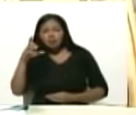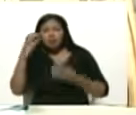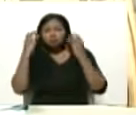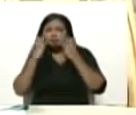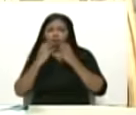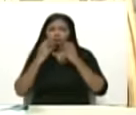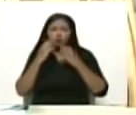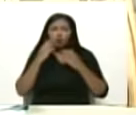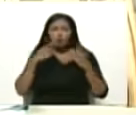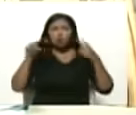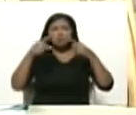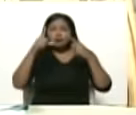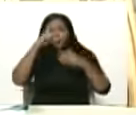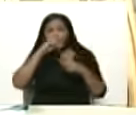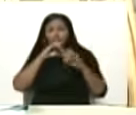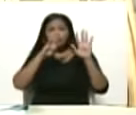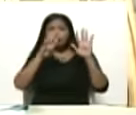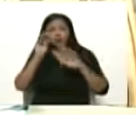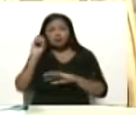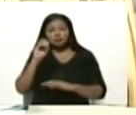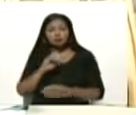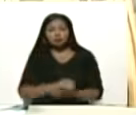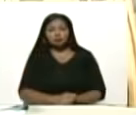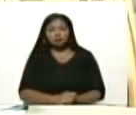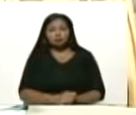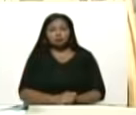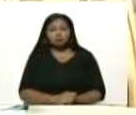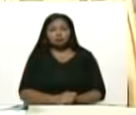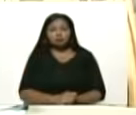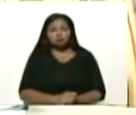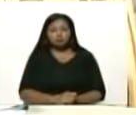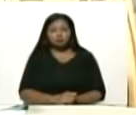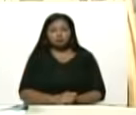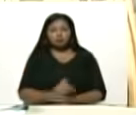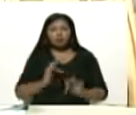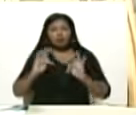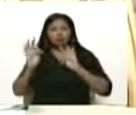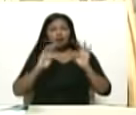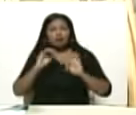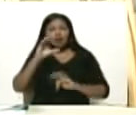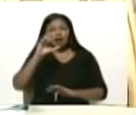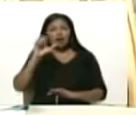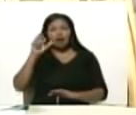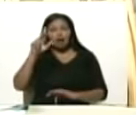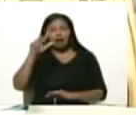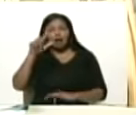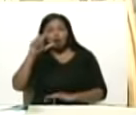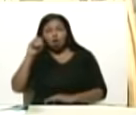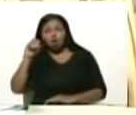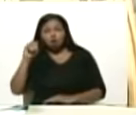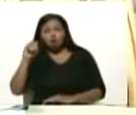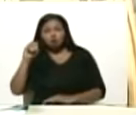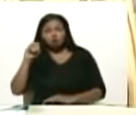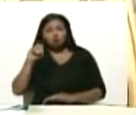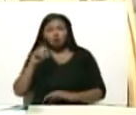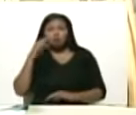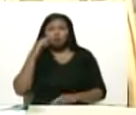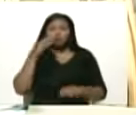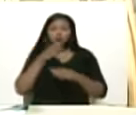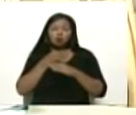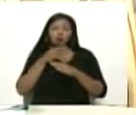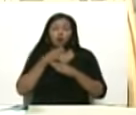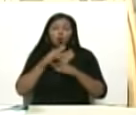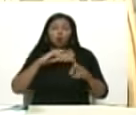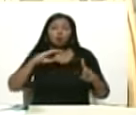su cumpleaños noventa en el teatro Carlos Marla hicieron un acto